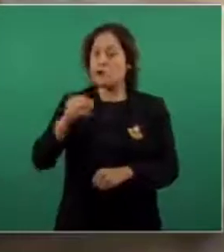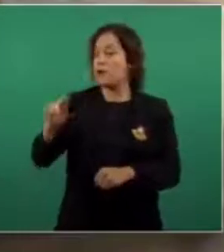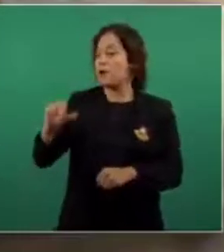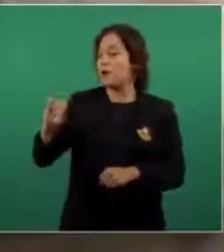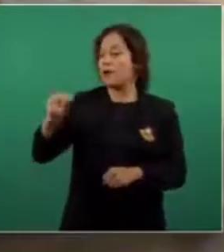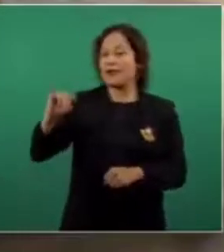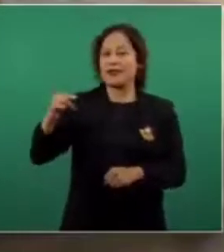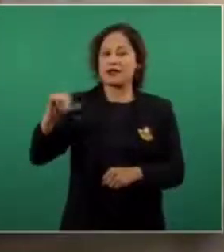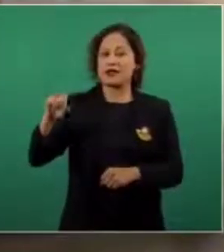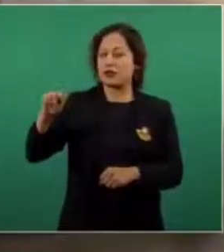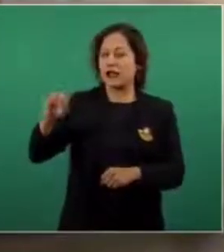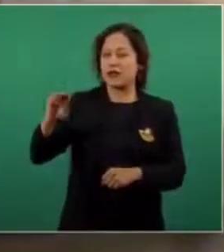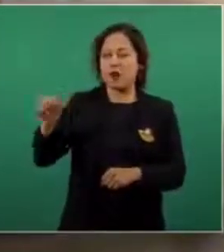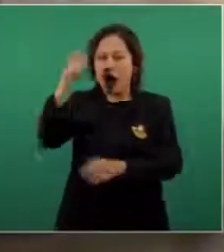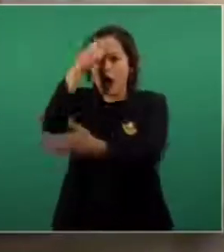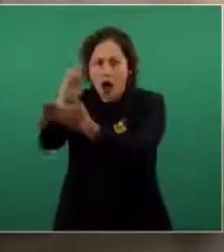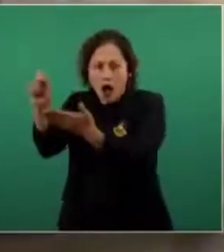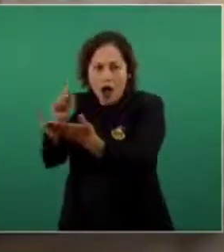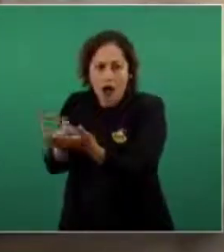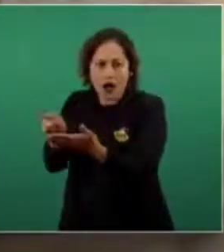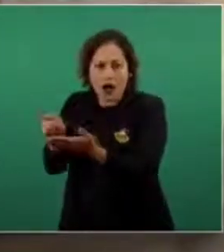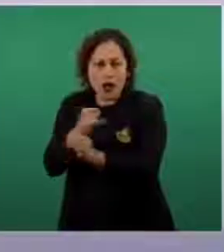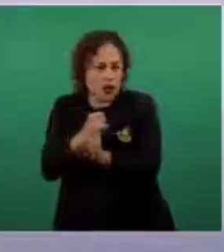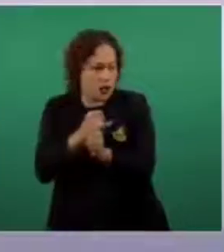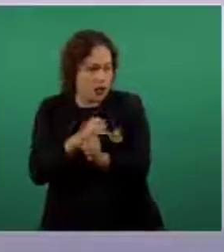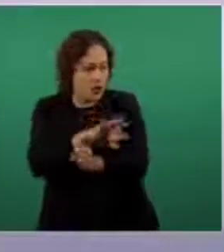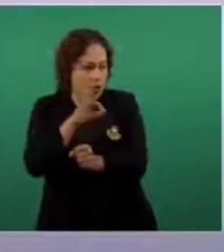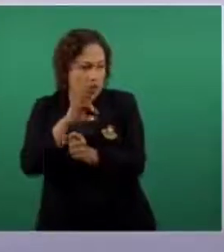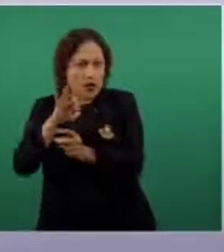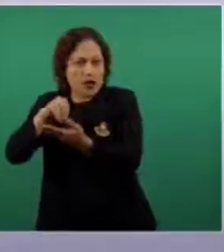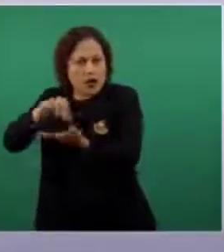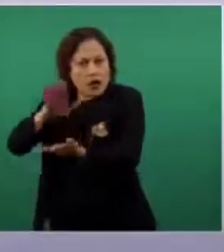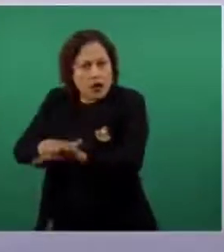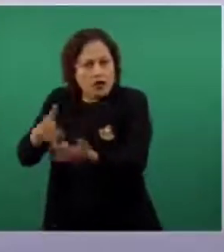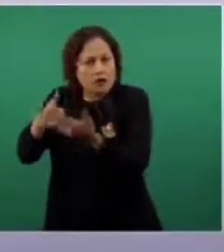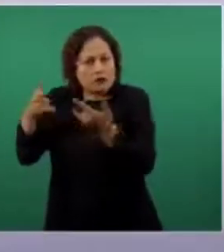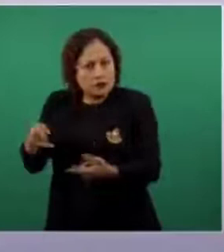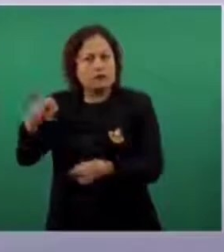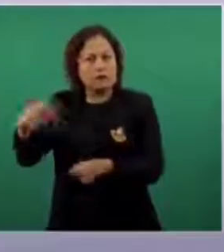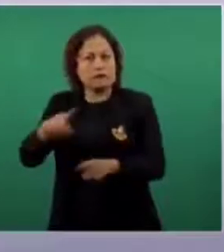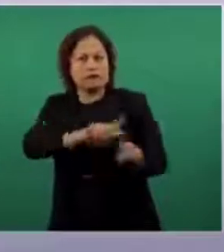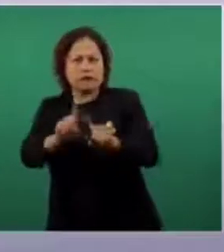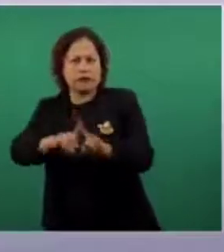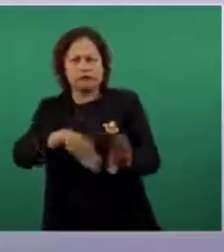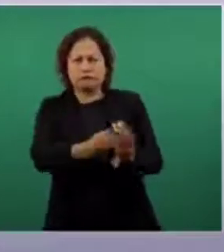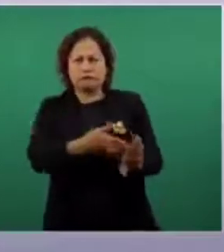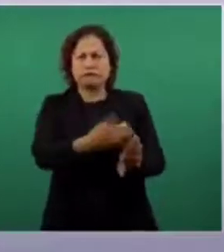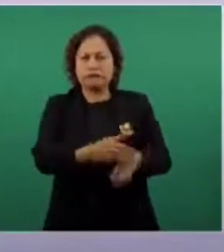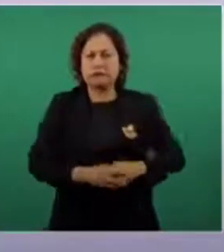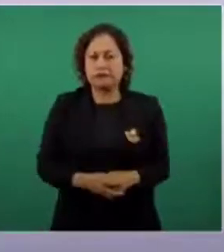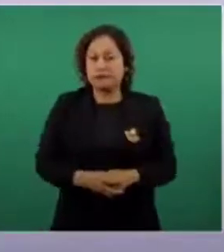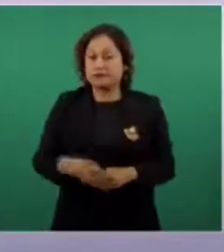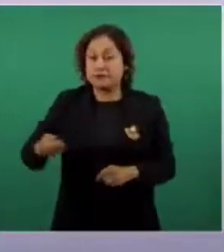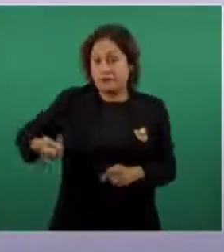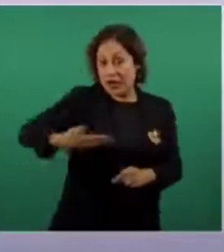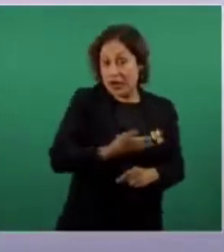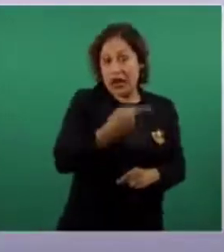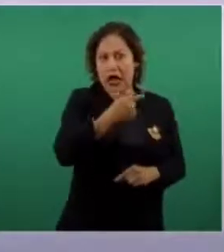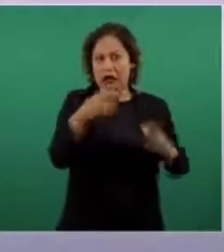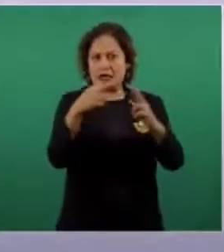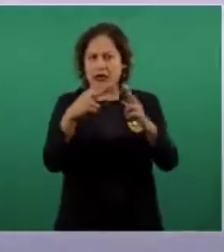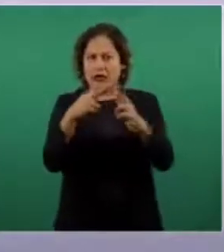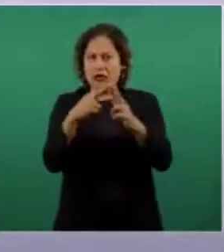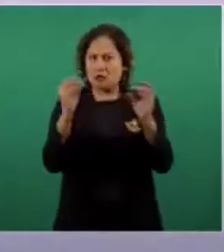recuento de todos los improperios. Endurecida alma, escolástico sombrío,